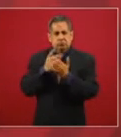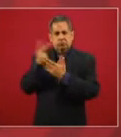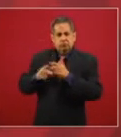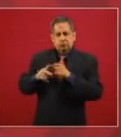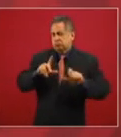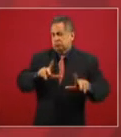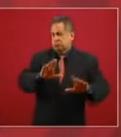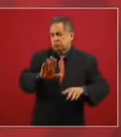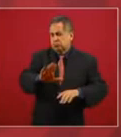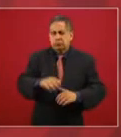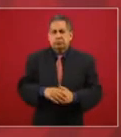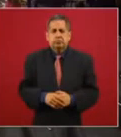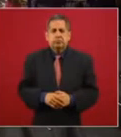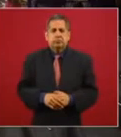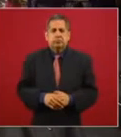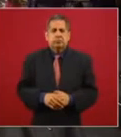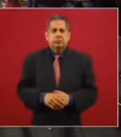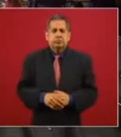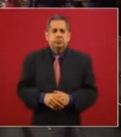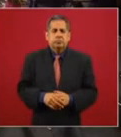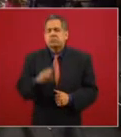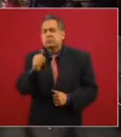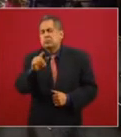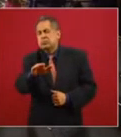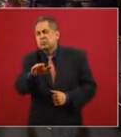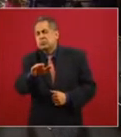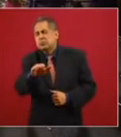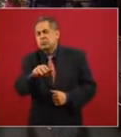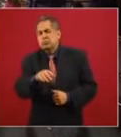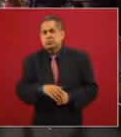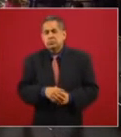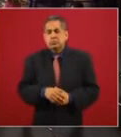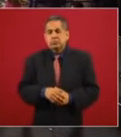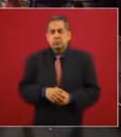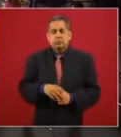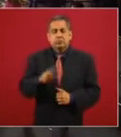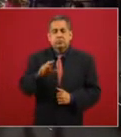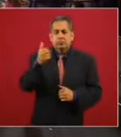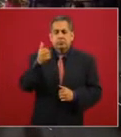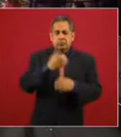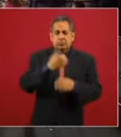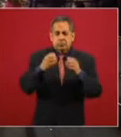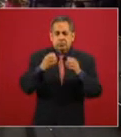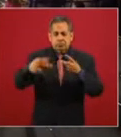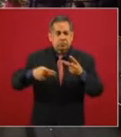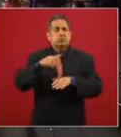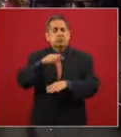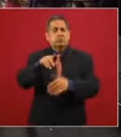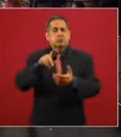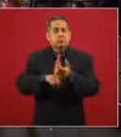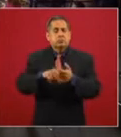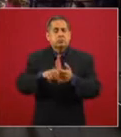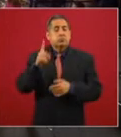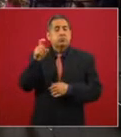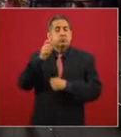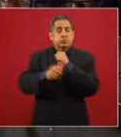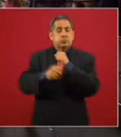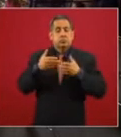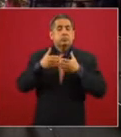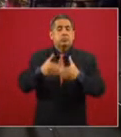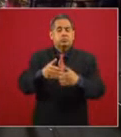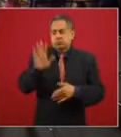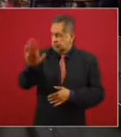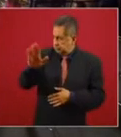que otra también me preguntaste otra cosa de los 100 años del puerto de